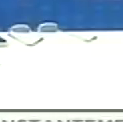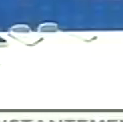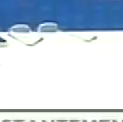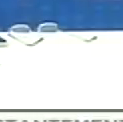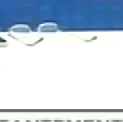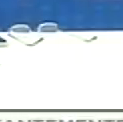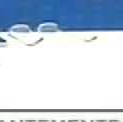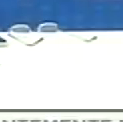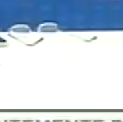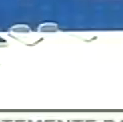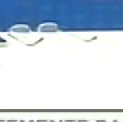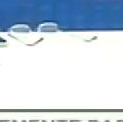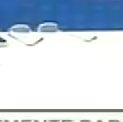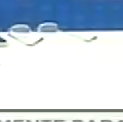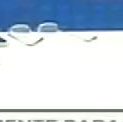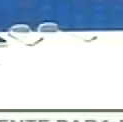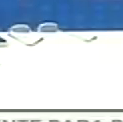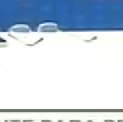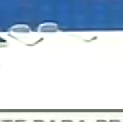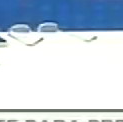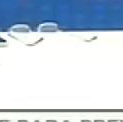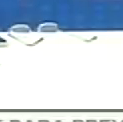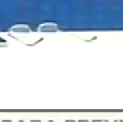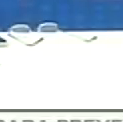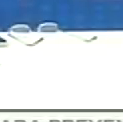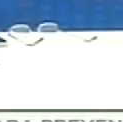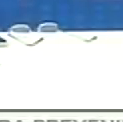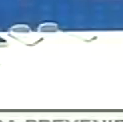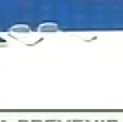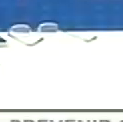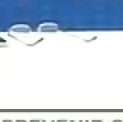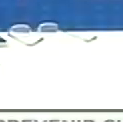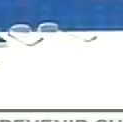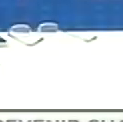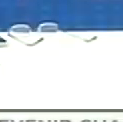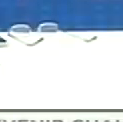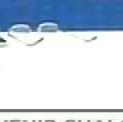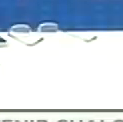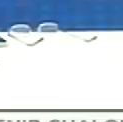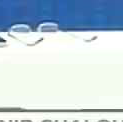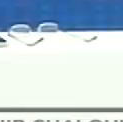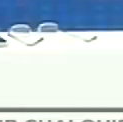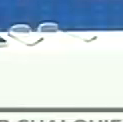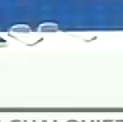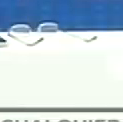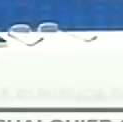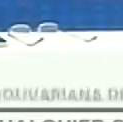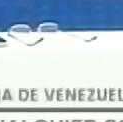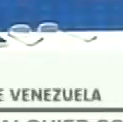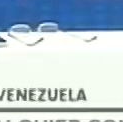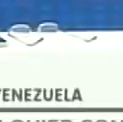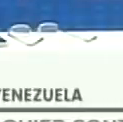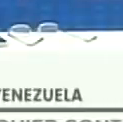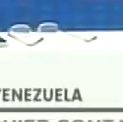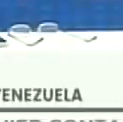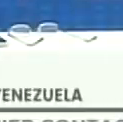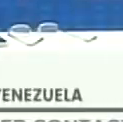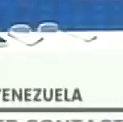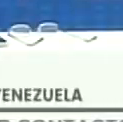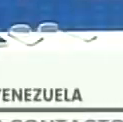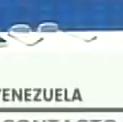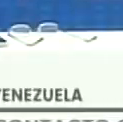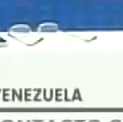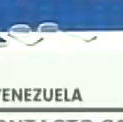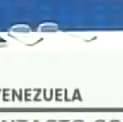Feliz tarde a todos, a todas, aquí en Caracas, Venezuela, cuna de los libertadores